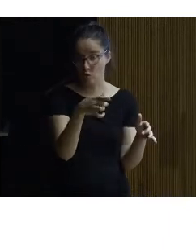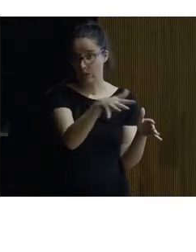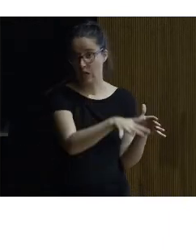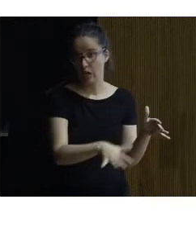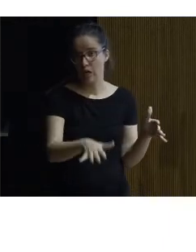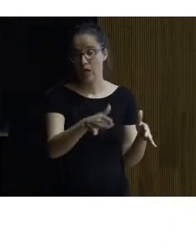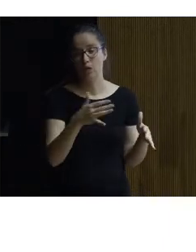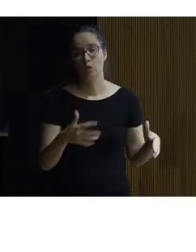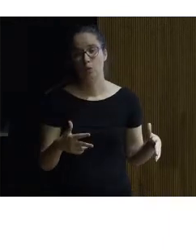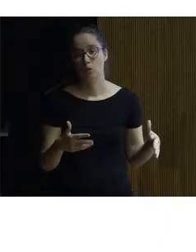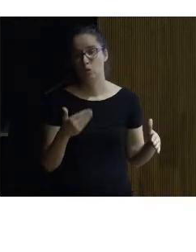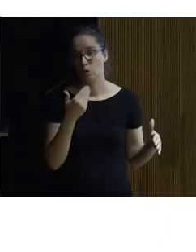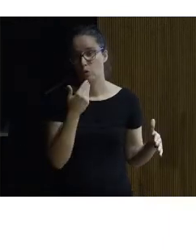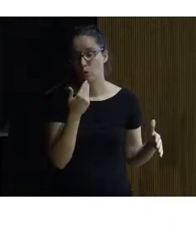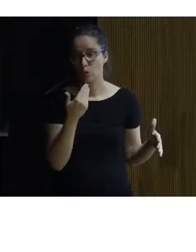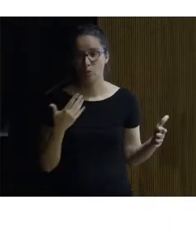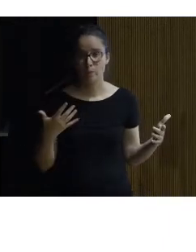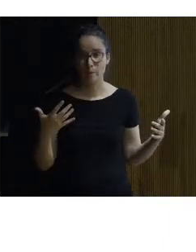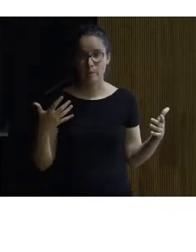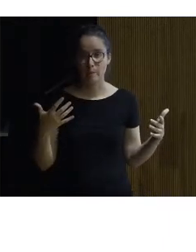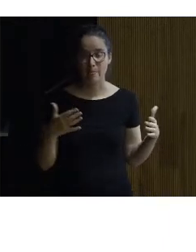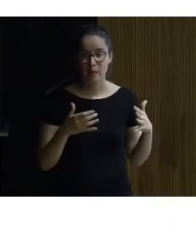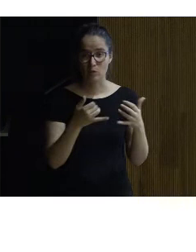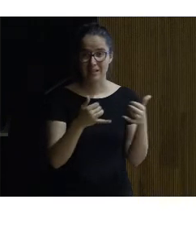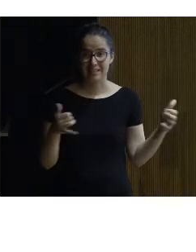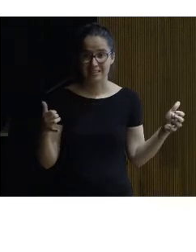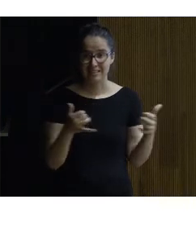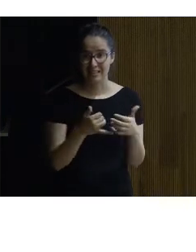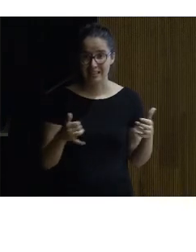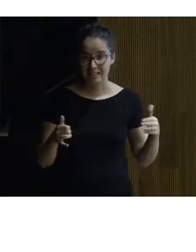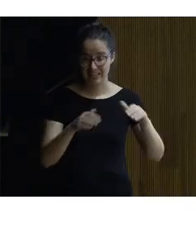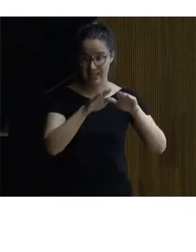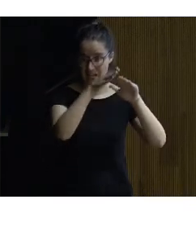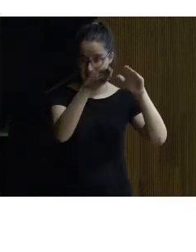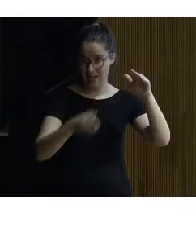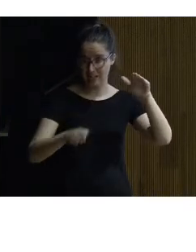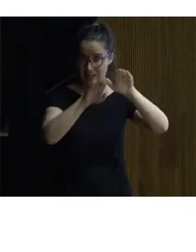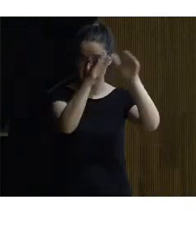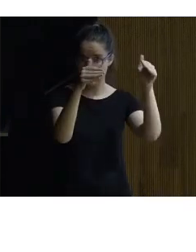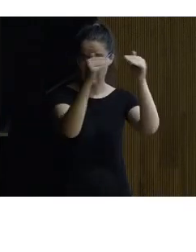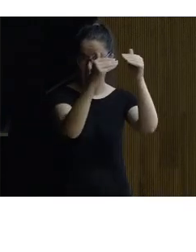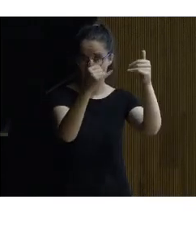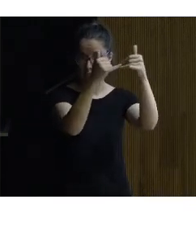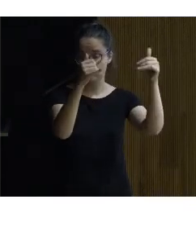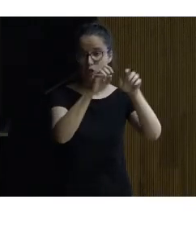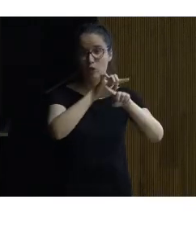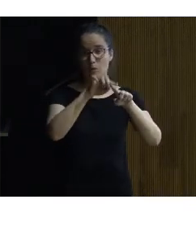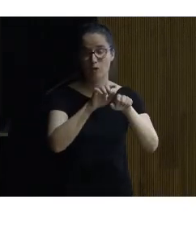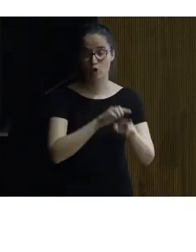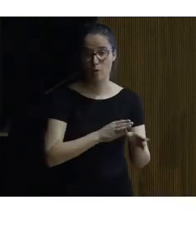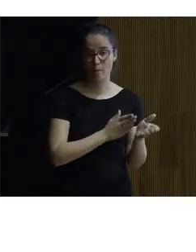hay un corte de las líneas topográficas del techo de la cueva y después los brazos